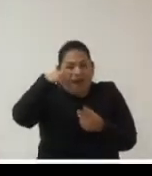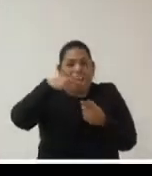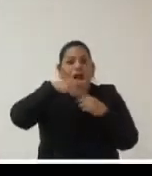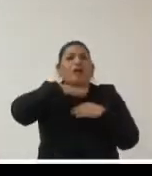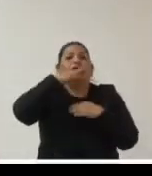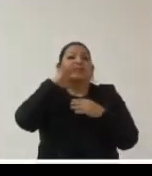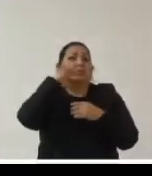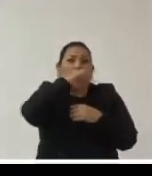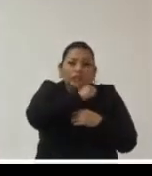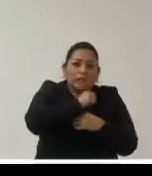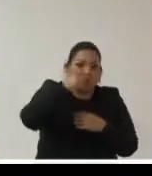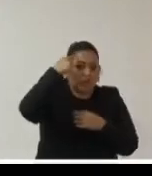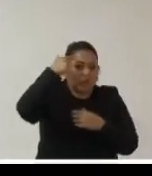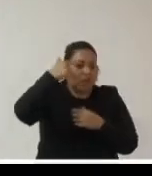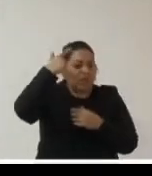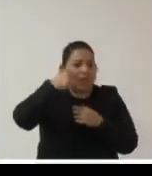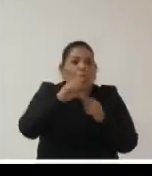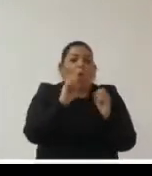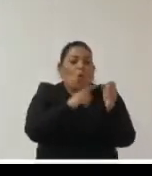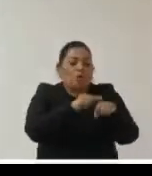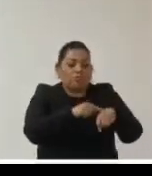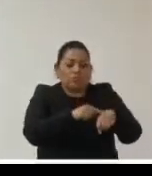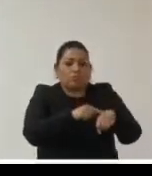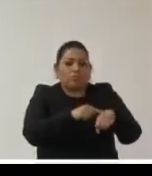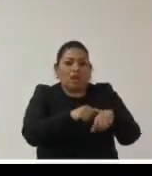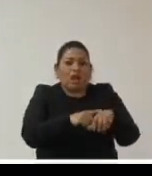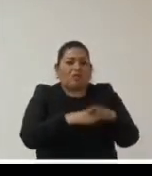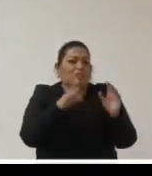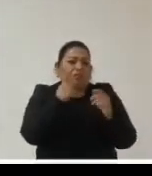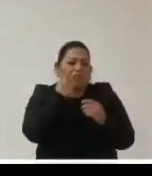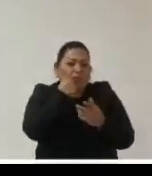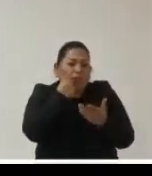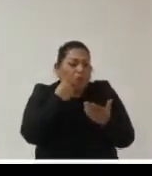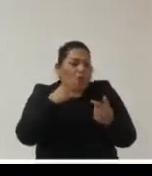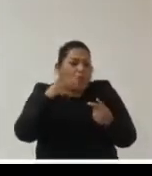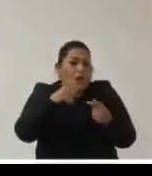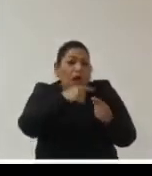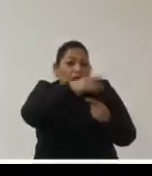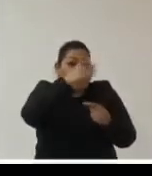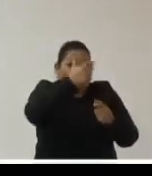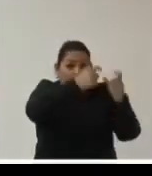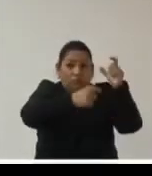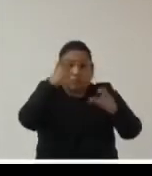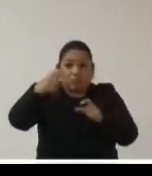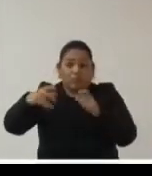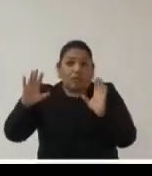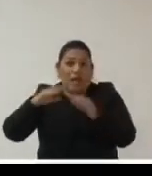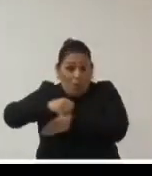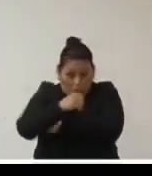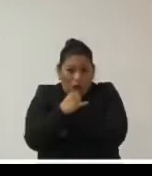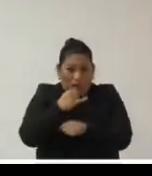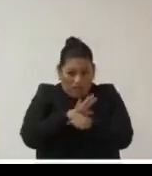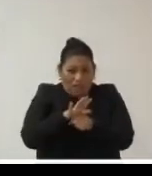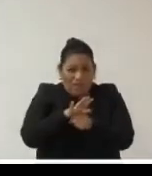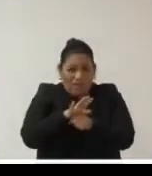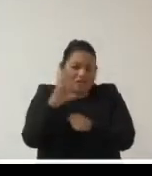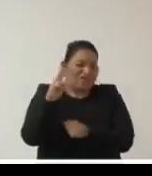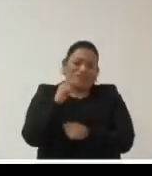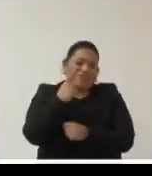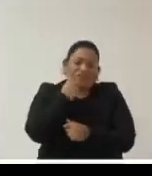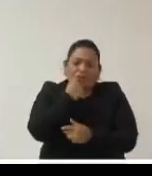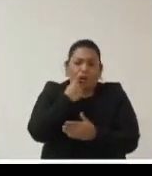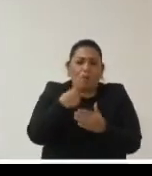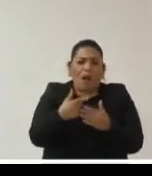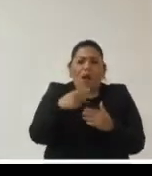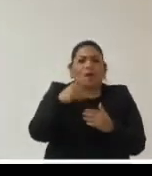temperatura por ejemplo en un kiosco por ejemplo en la calle y otra pregunta esencial ¿cuáles